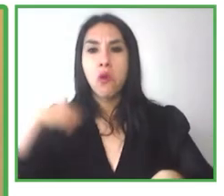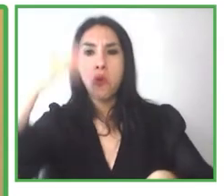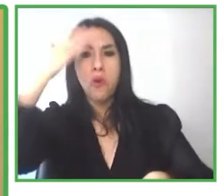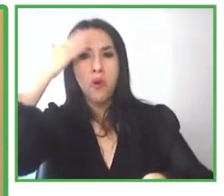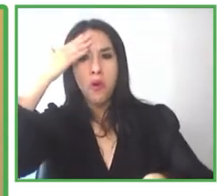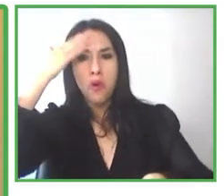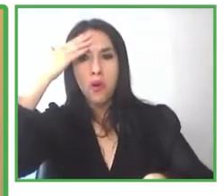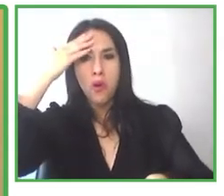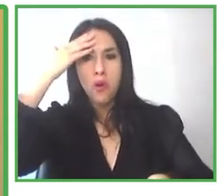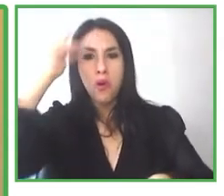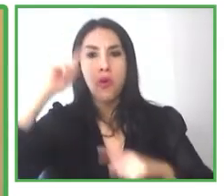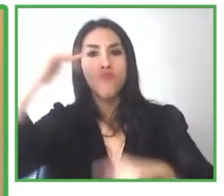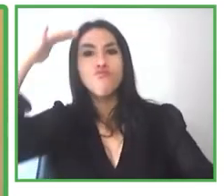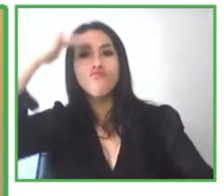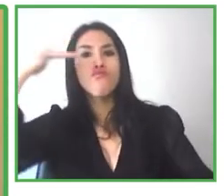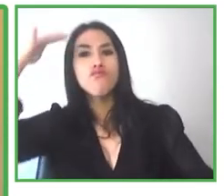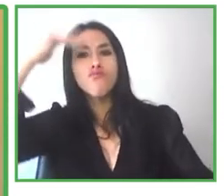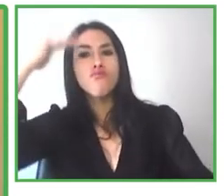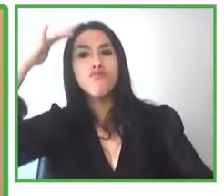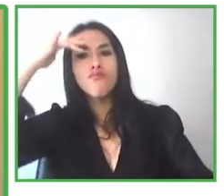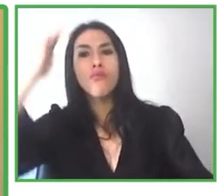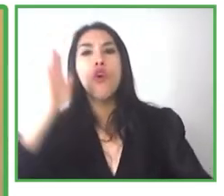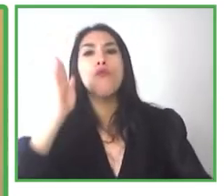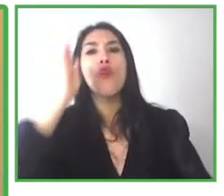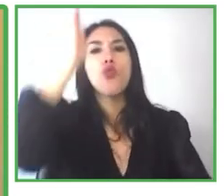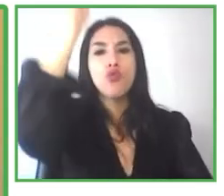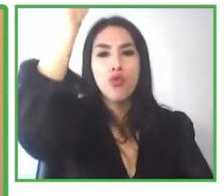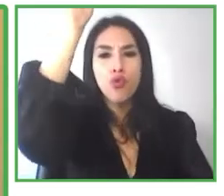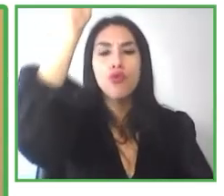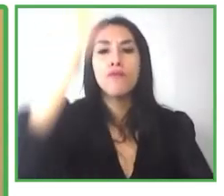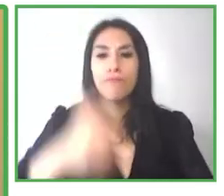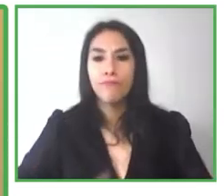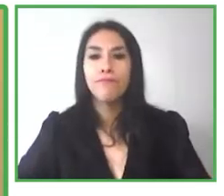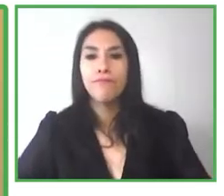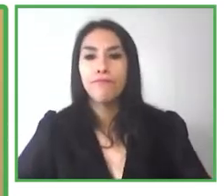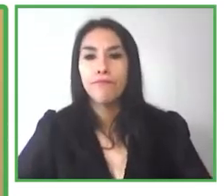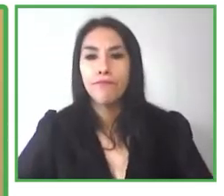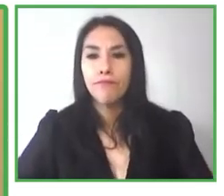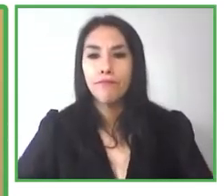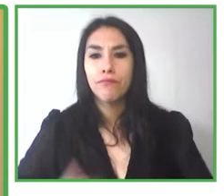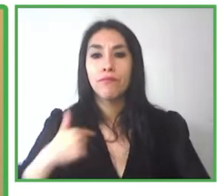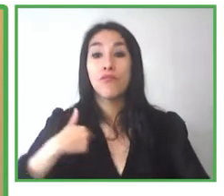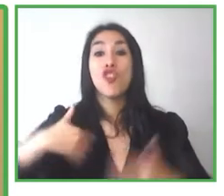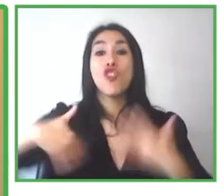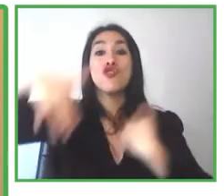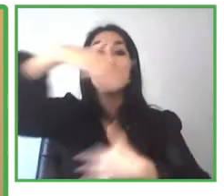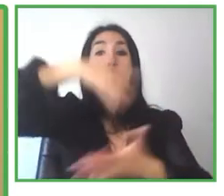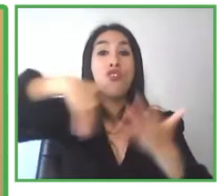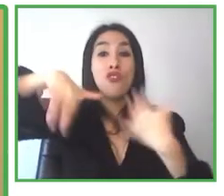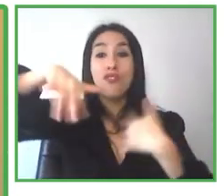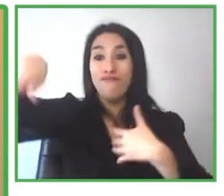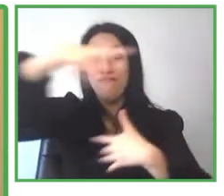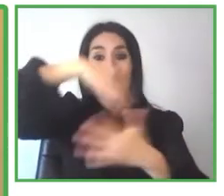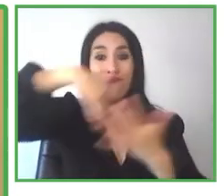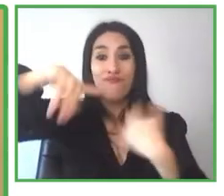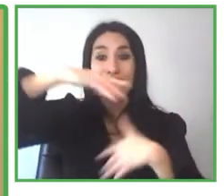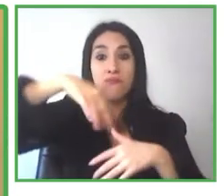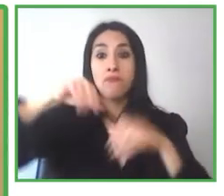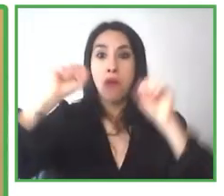Tenía esta idea esta visión de que algún día todos tendríamos un sistema